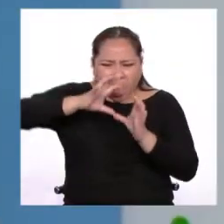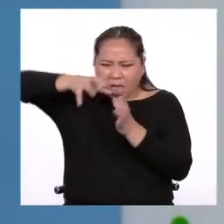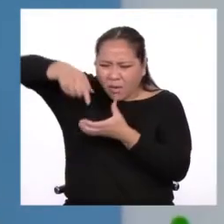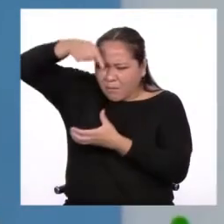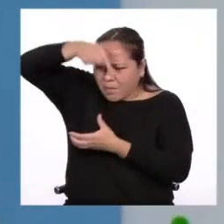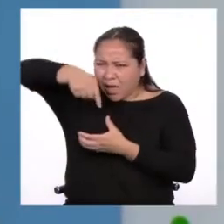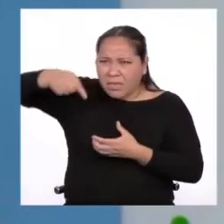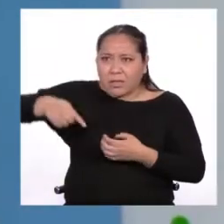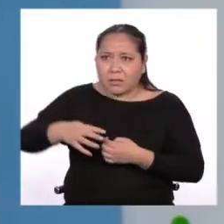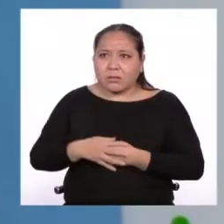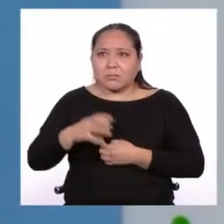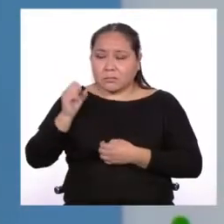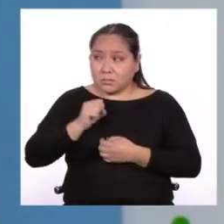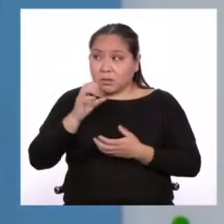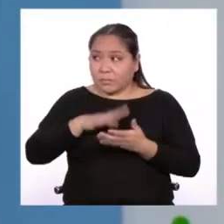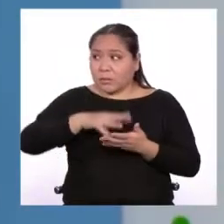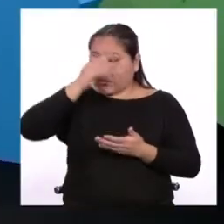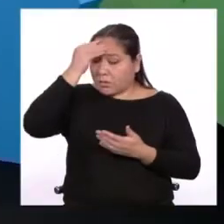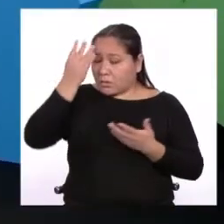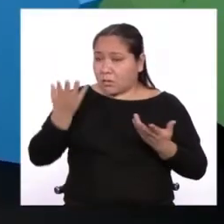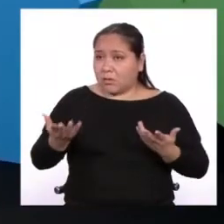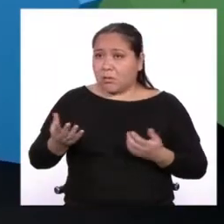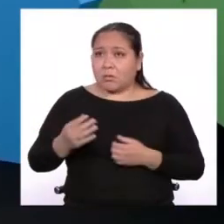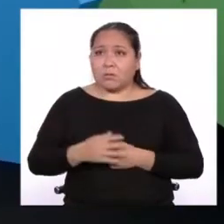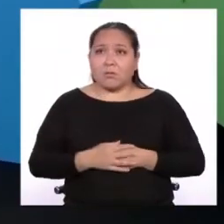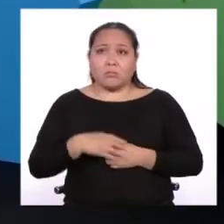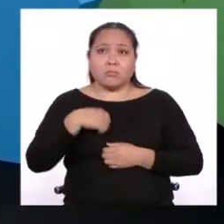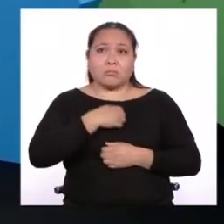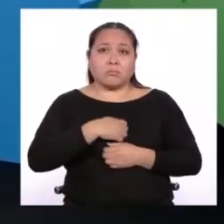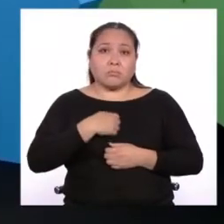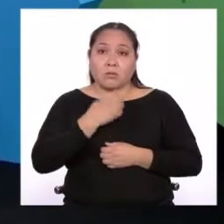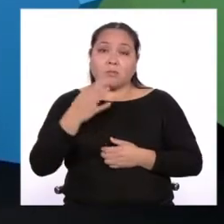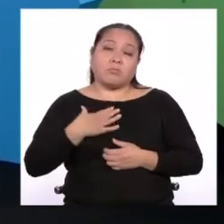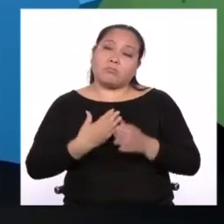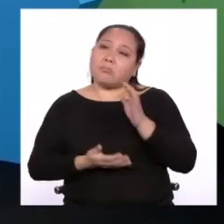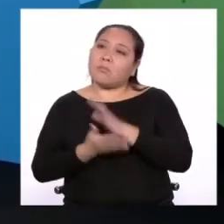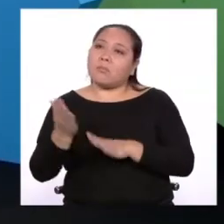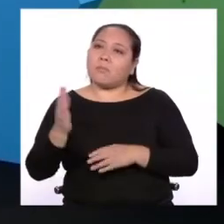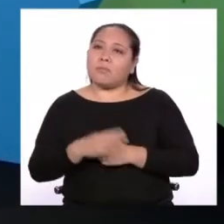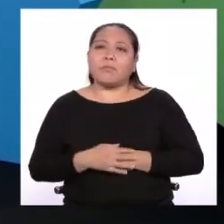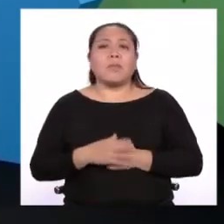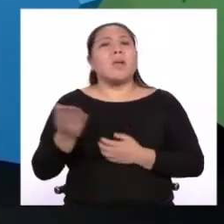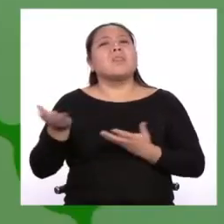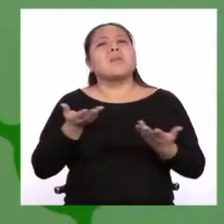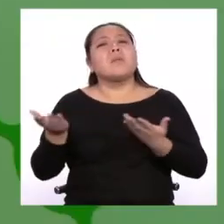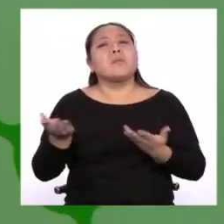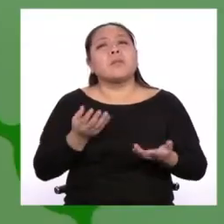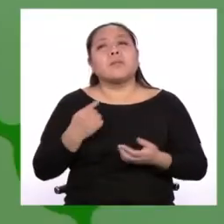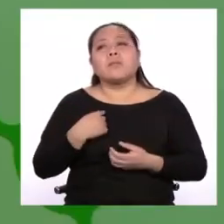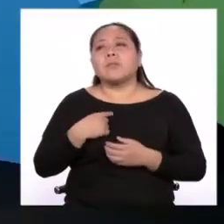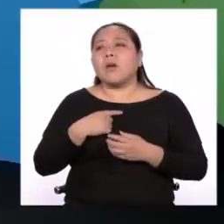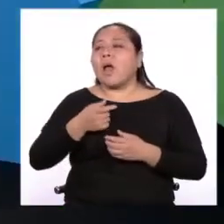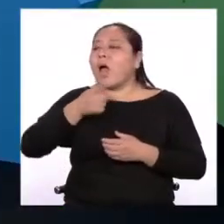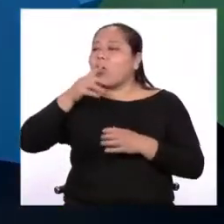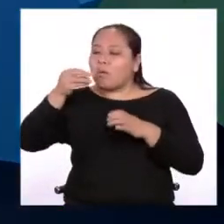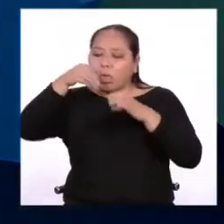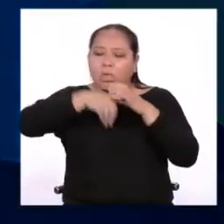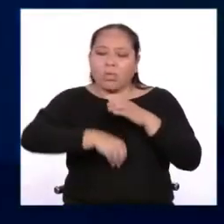Mar del Planeta? Así es, hemos aprendido algo y, bueno, lamentablemente me tengo que ir. Pero, ¡llévame, Diego! No puedo meter líquidos en el